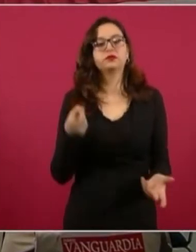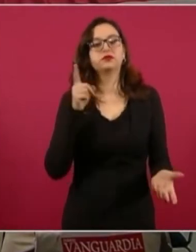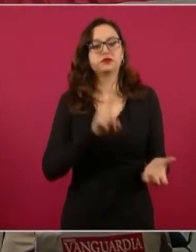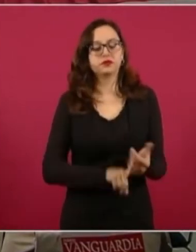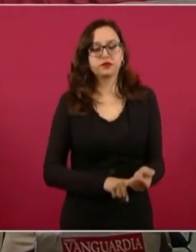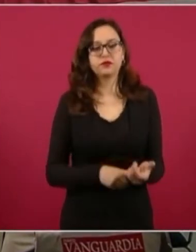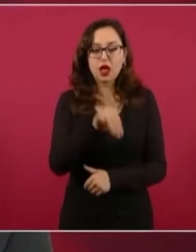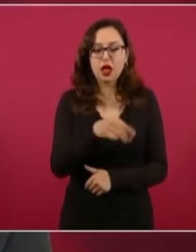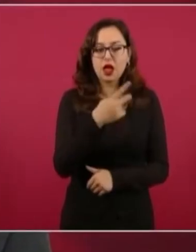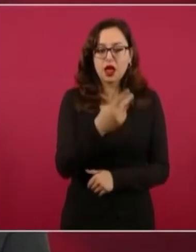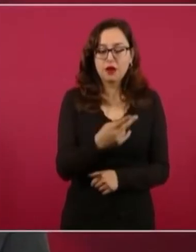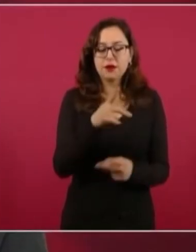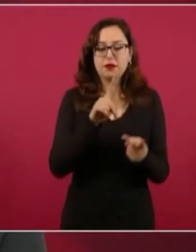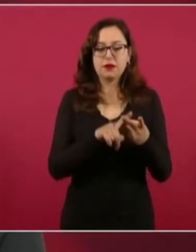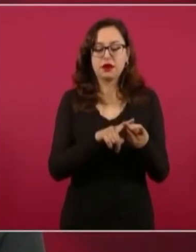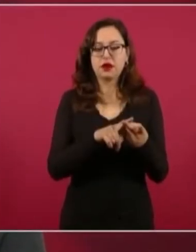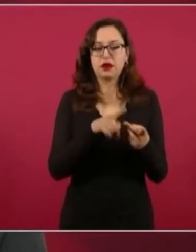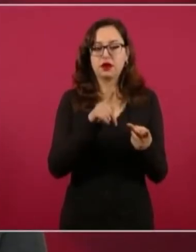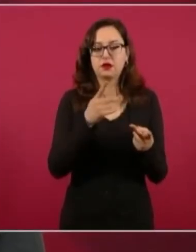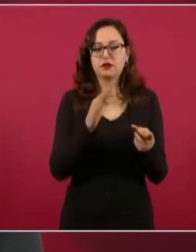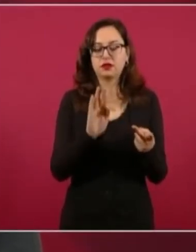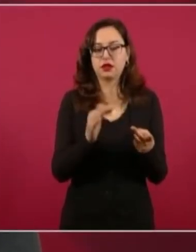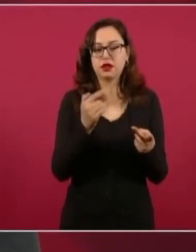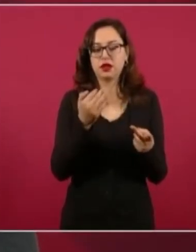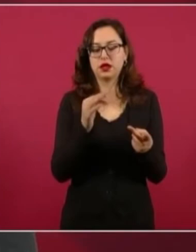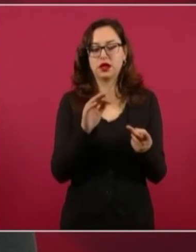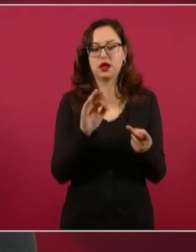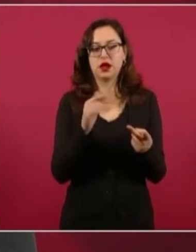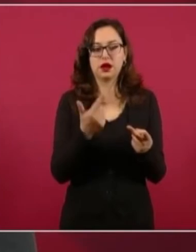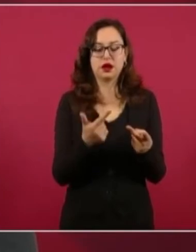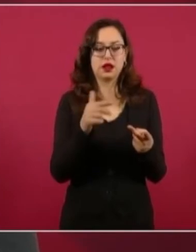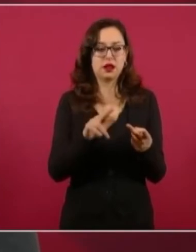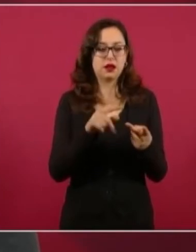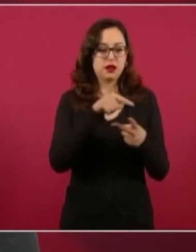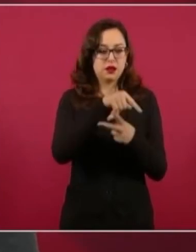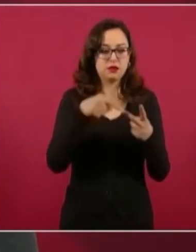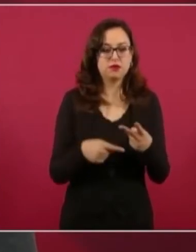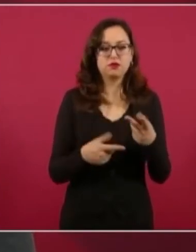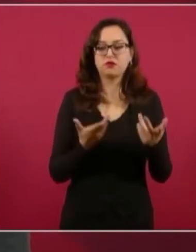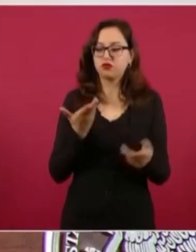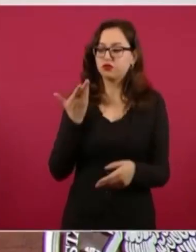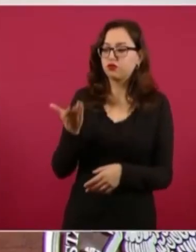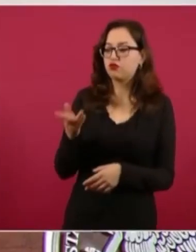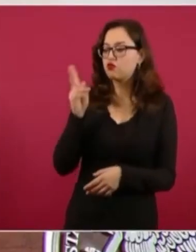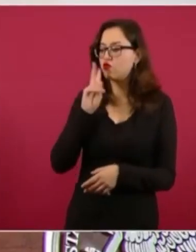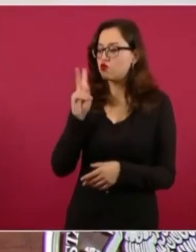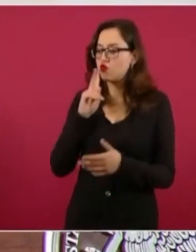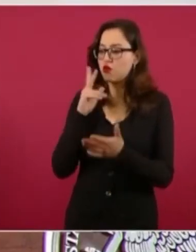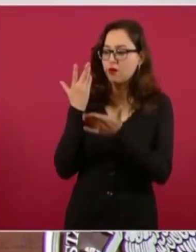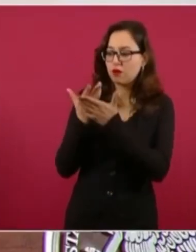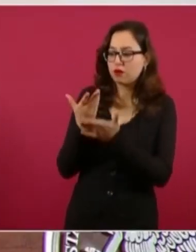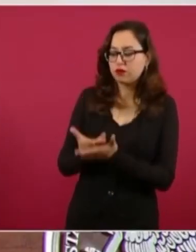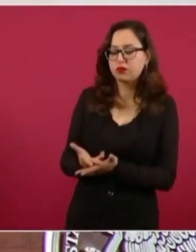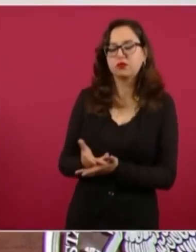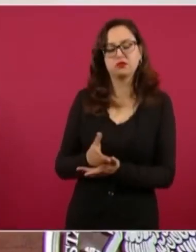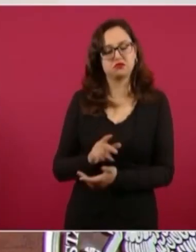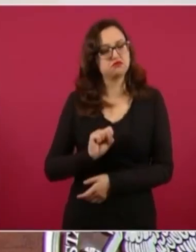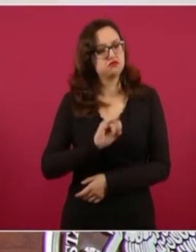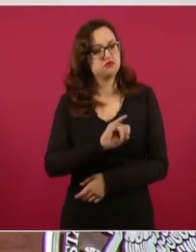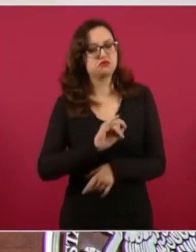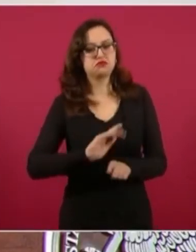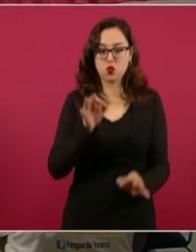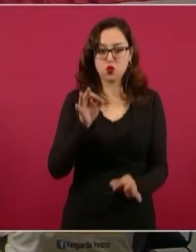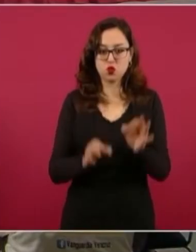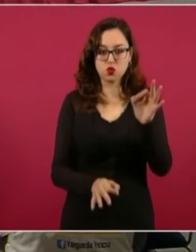de la cuenta pública del 2019 y 2020 de Seguridad de Alimentaria Mexicana, Segalmex, Diconza y Liconza,